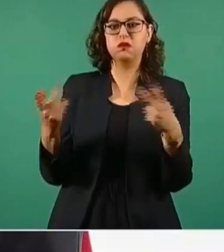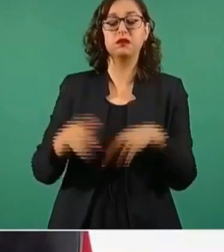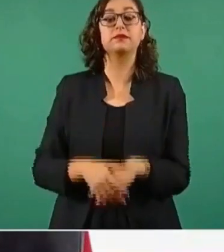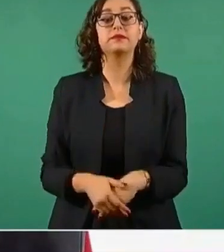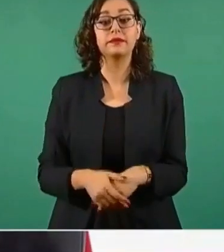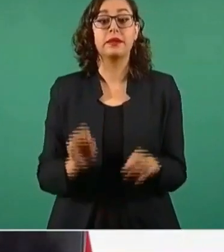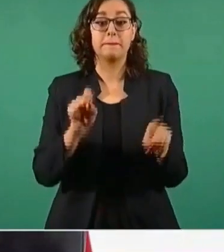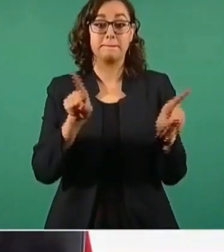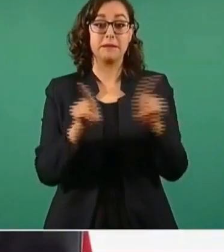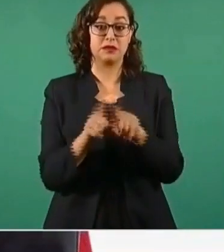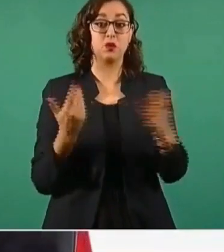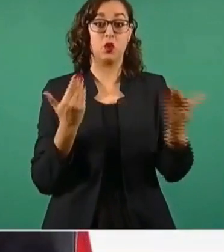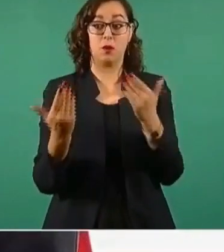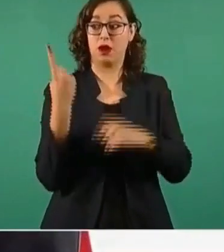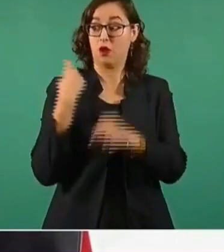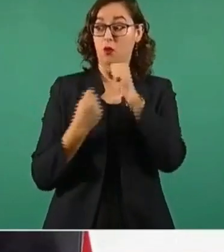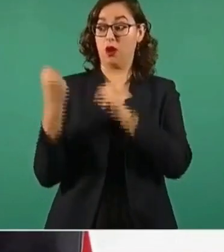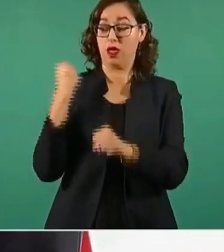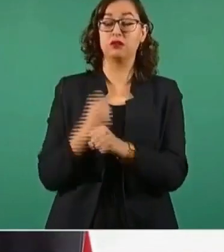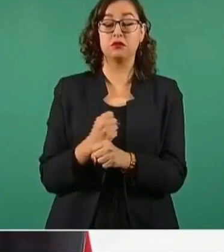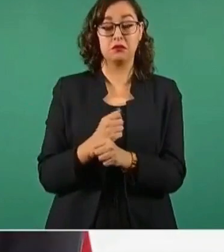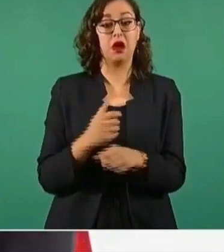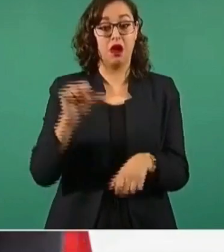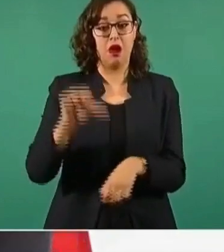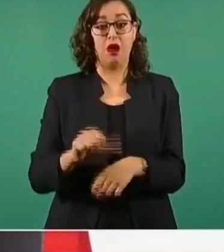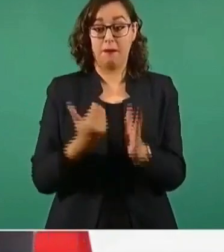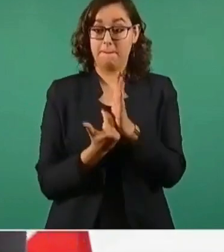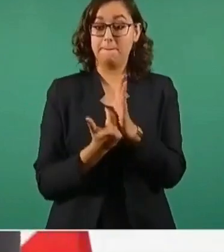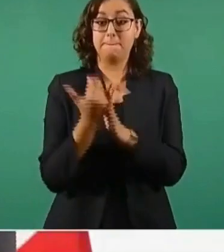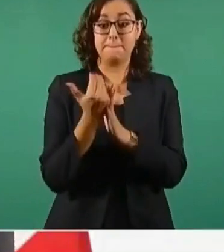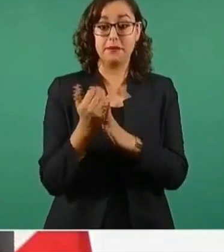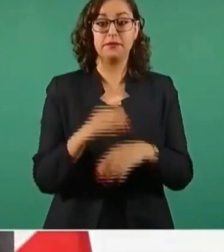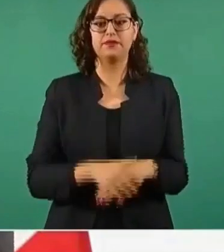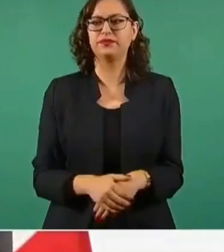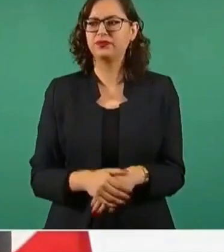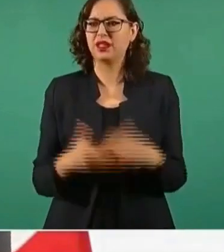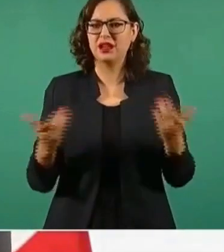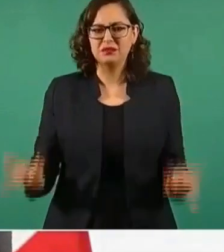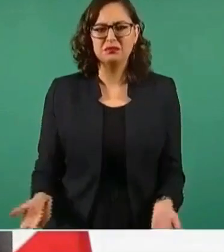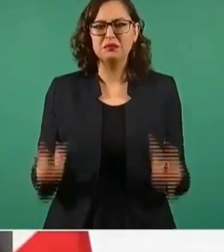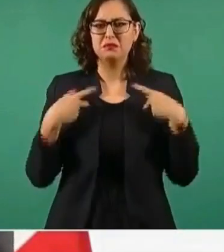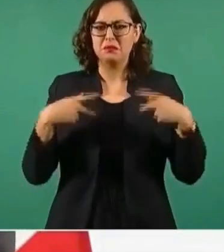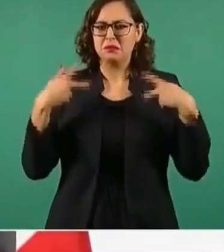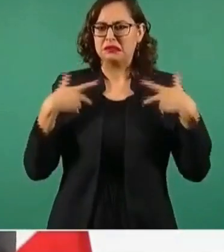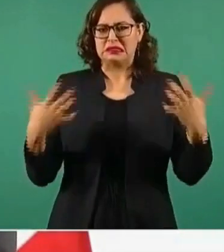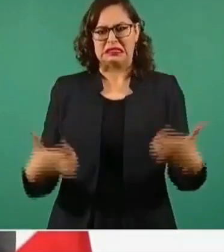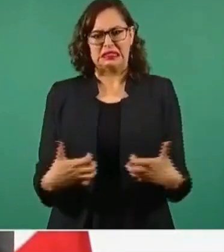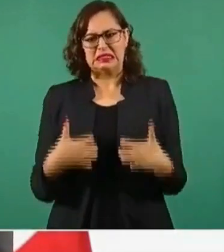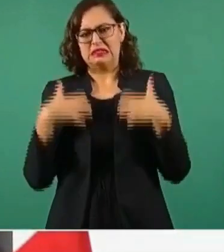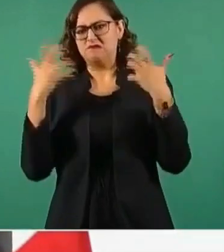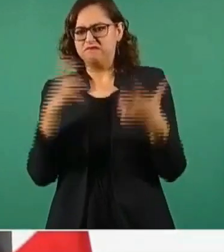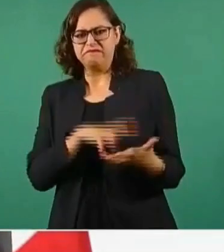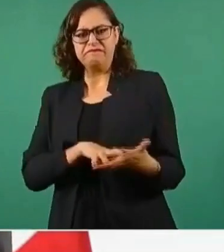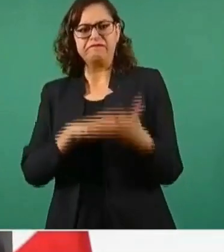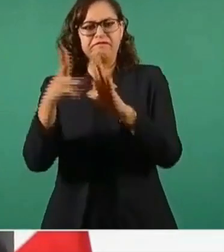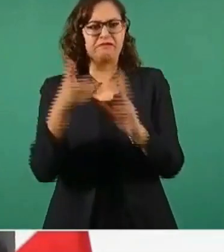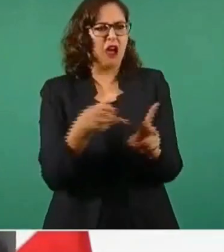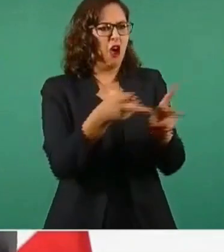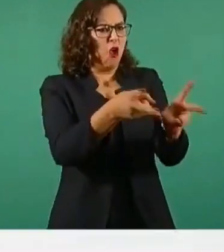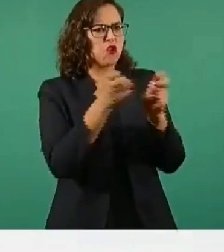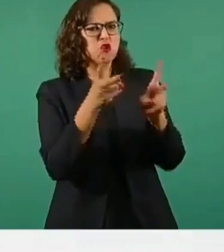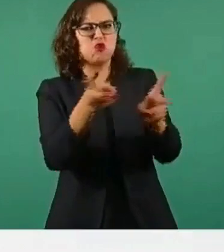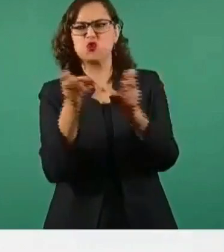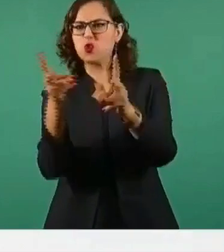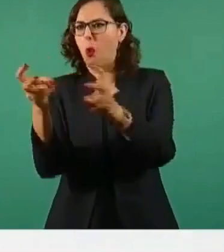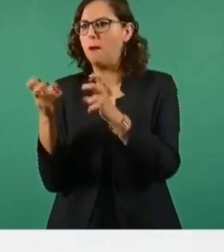periodo del año anterior. No se han registrado saqueos a comercios ni actos de vandalismo